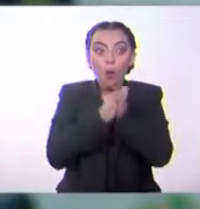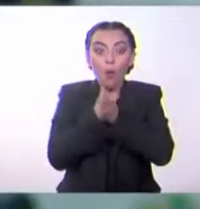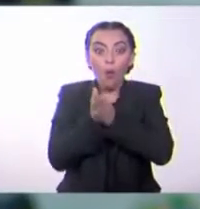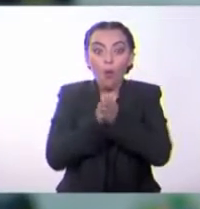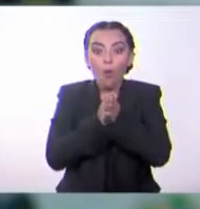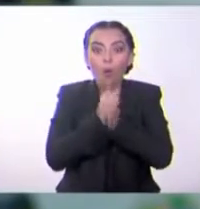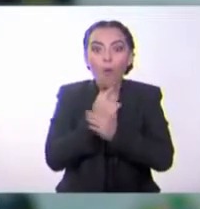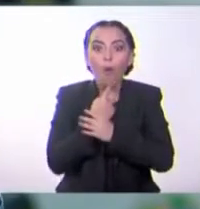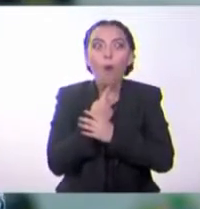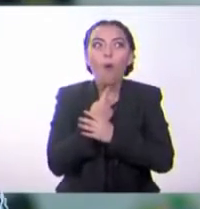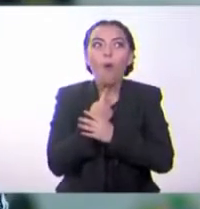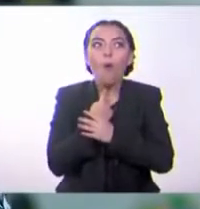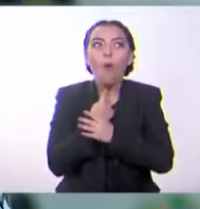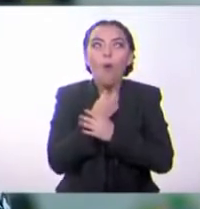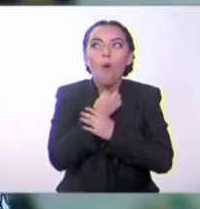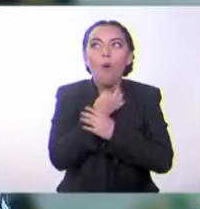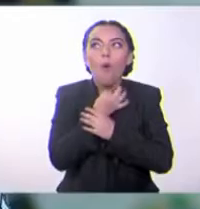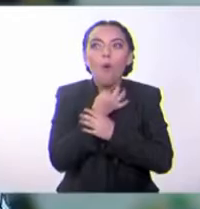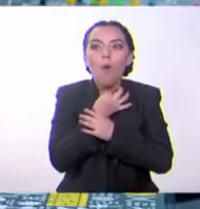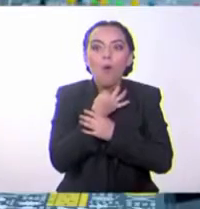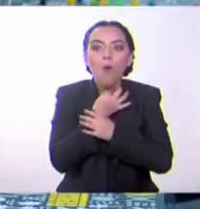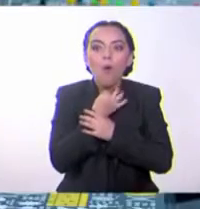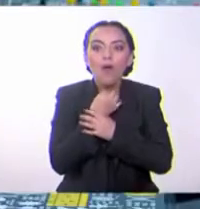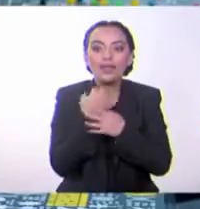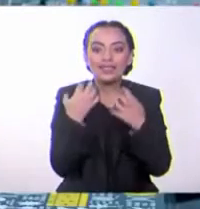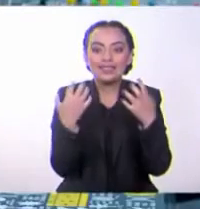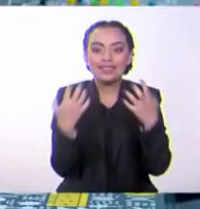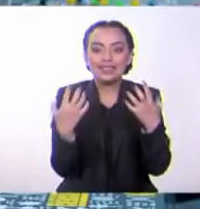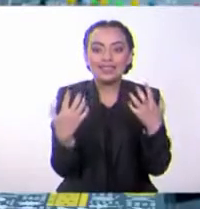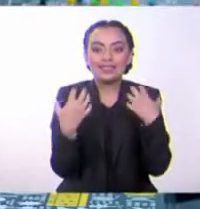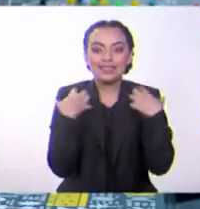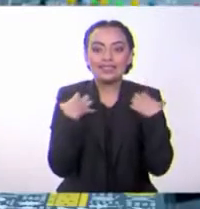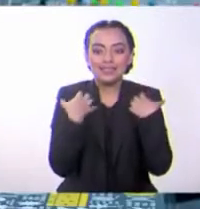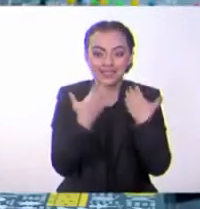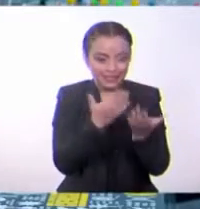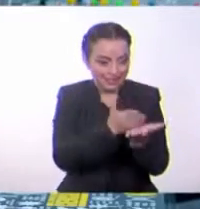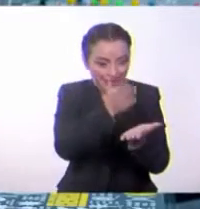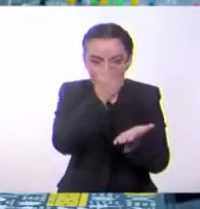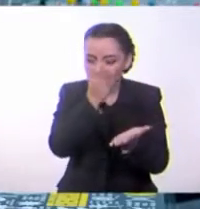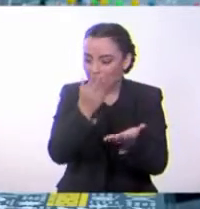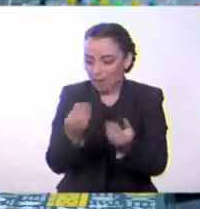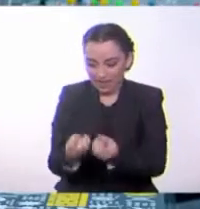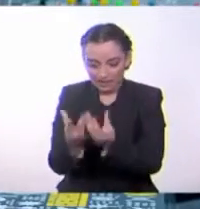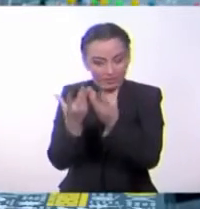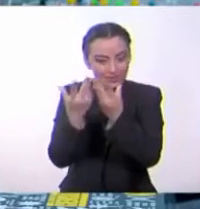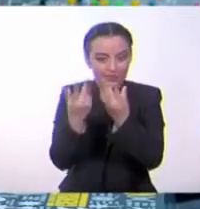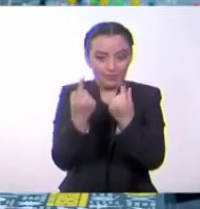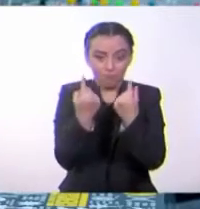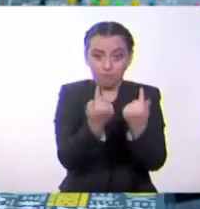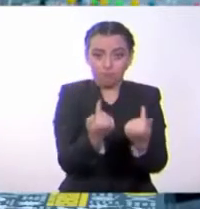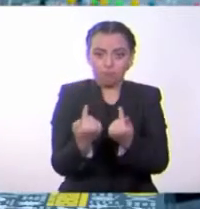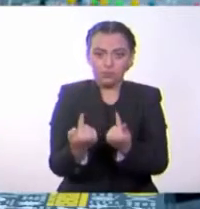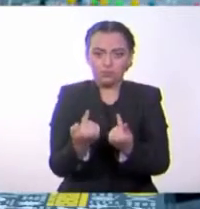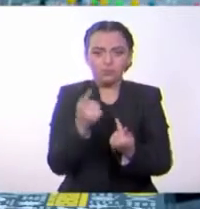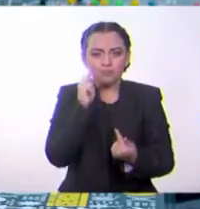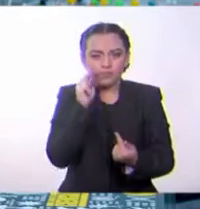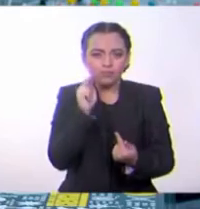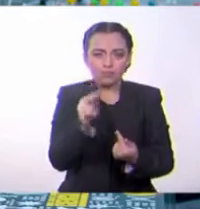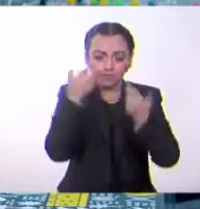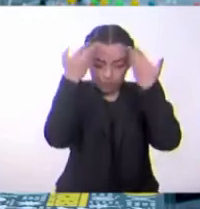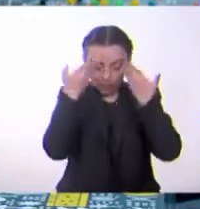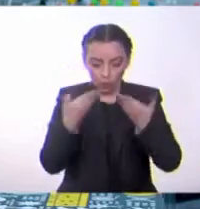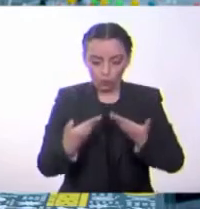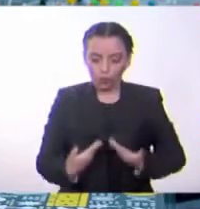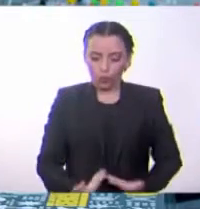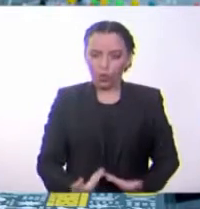curiosidades de los seres espíritus. Algo está sucediendo en este momento en tu cuerpo y ni siquiera lo has